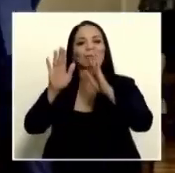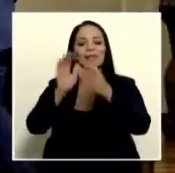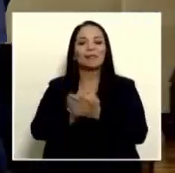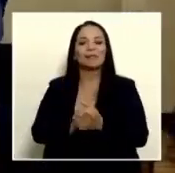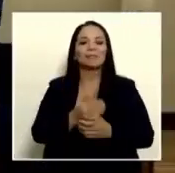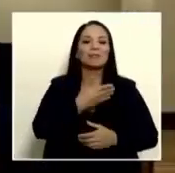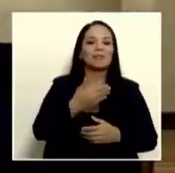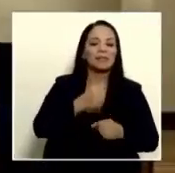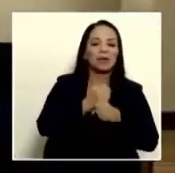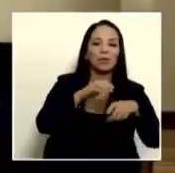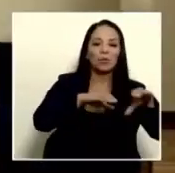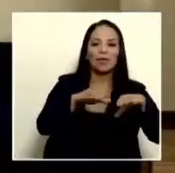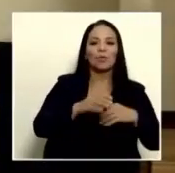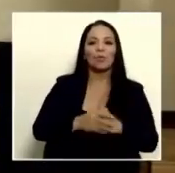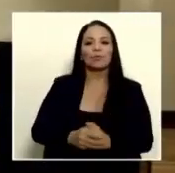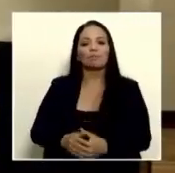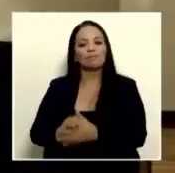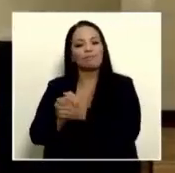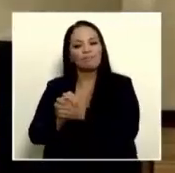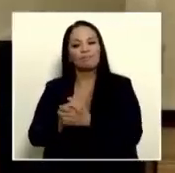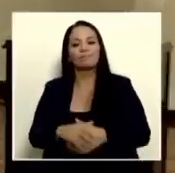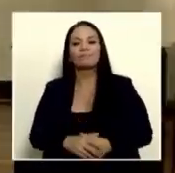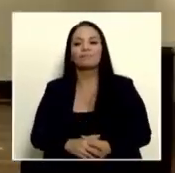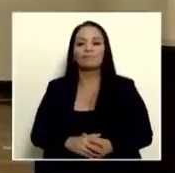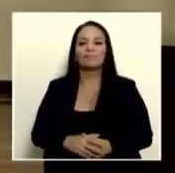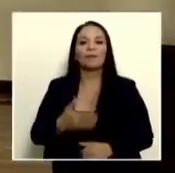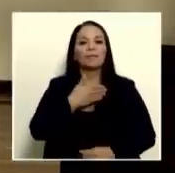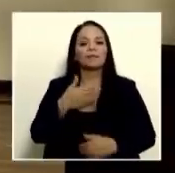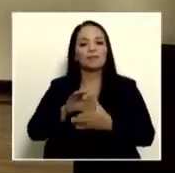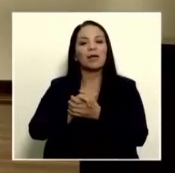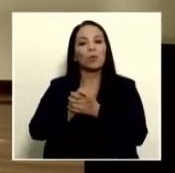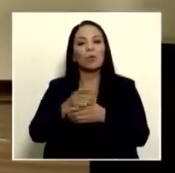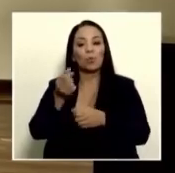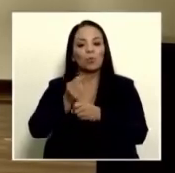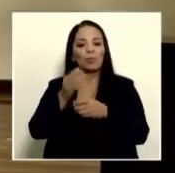Presidente Ejecutivo. Presidente Ejecutivo, muchas gracias.